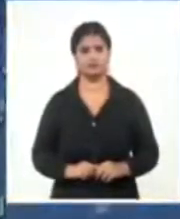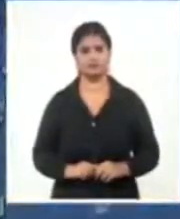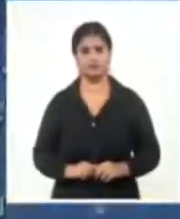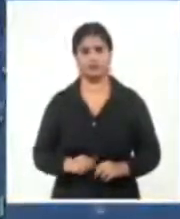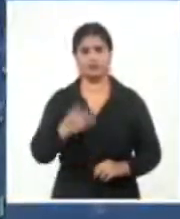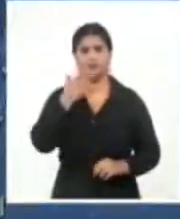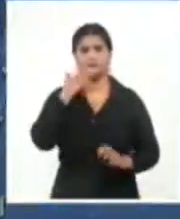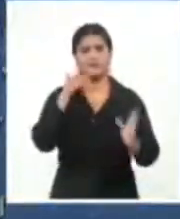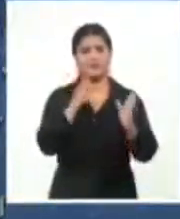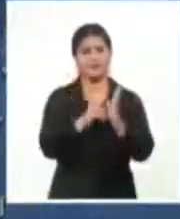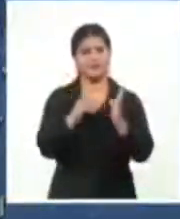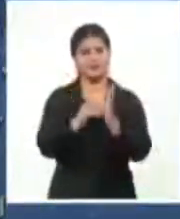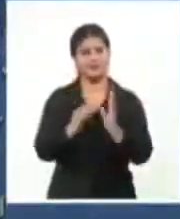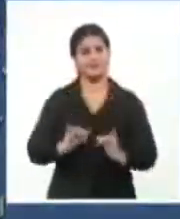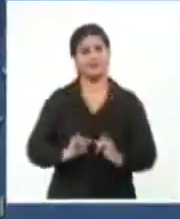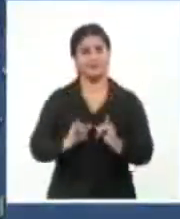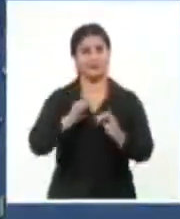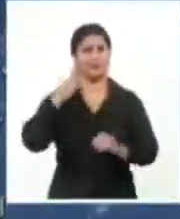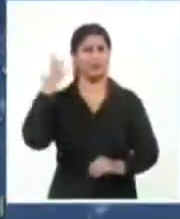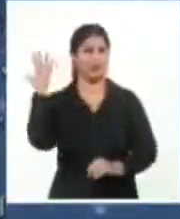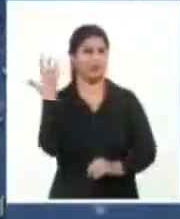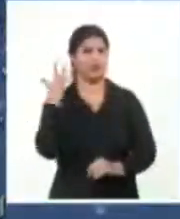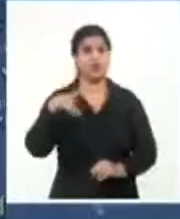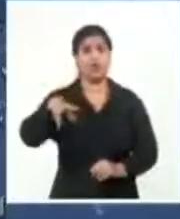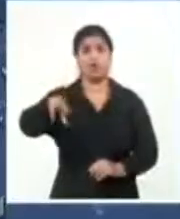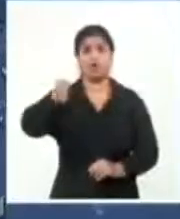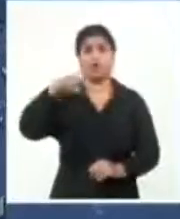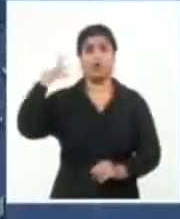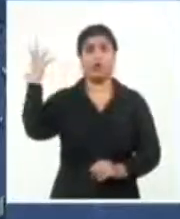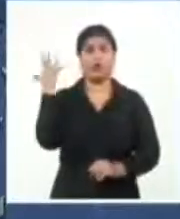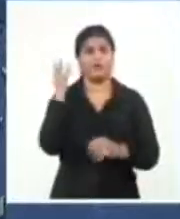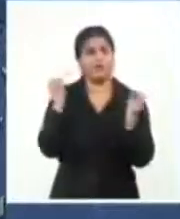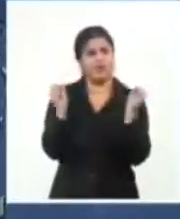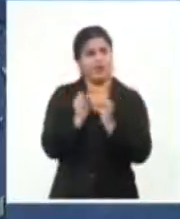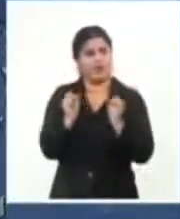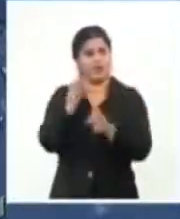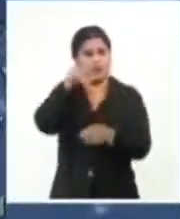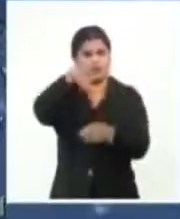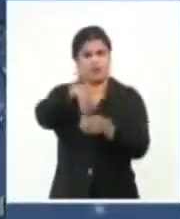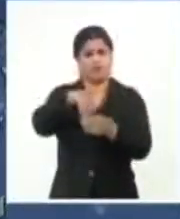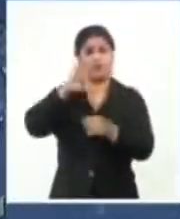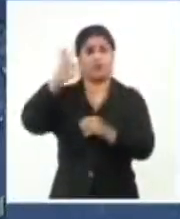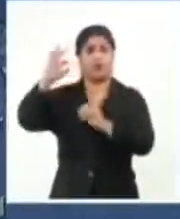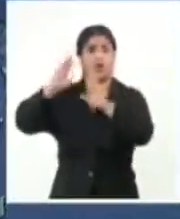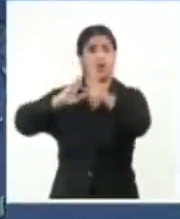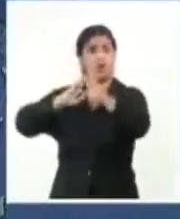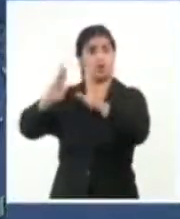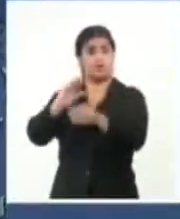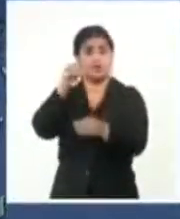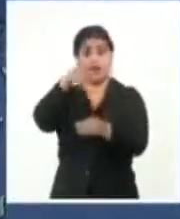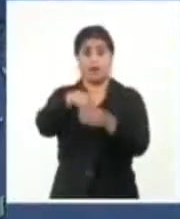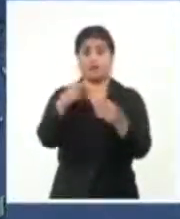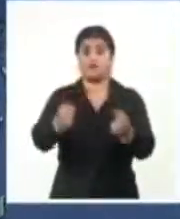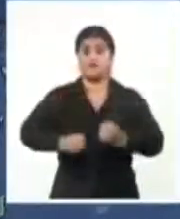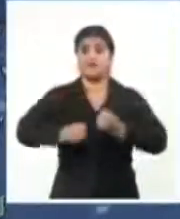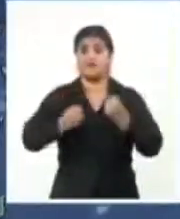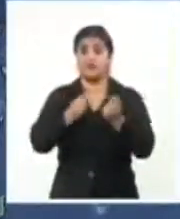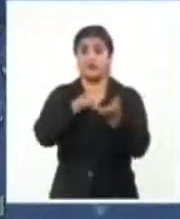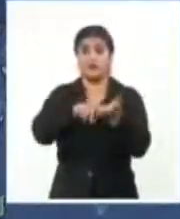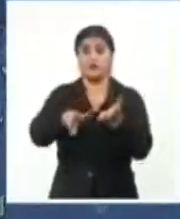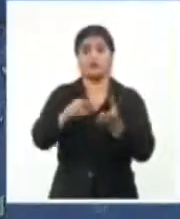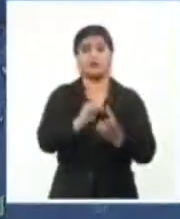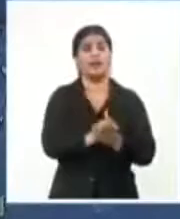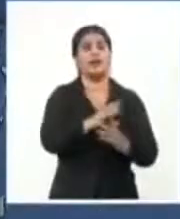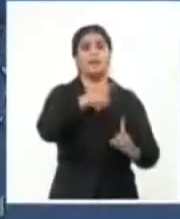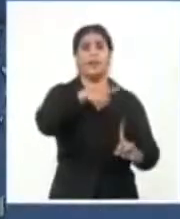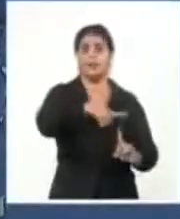Buenas tardes, un nuevo frente frío transita lentamente por la región occidental, lo hacen las inmediaciones de la provincia de Matanzas. La inestabilidad propia de